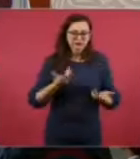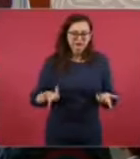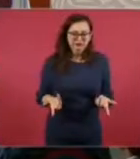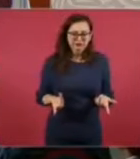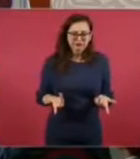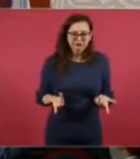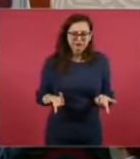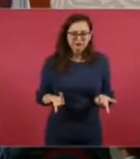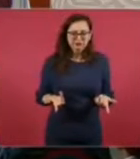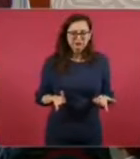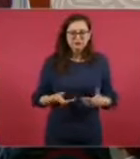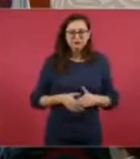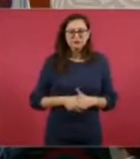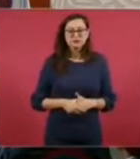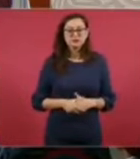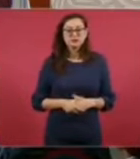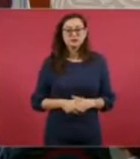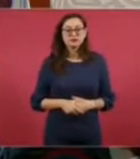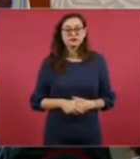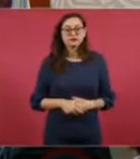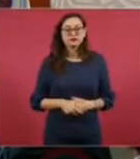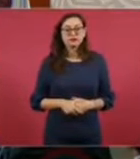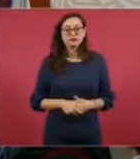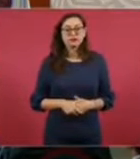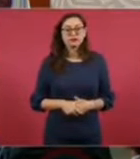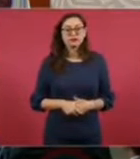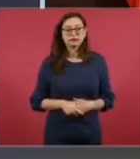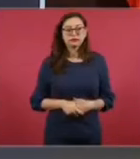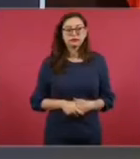Mira, eso no lo puedo hacer yo,